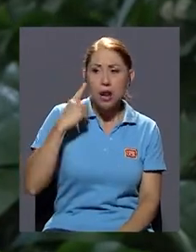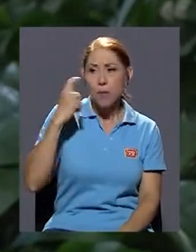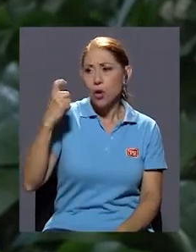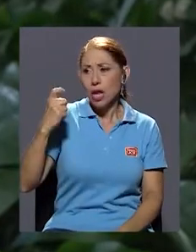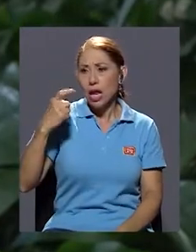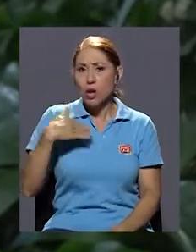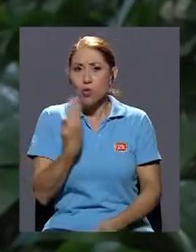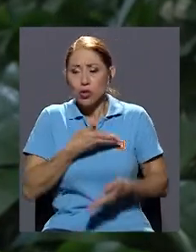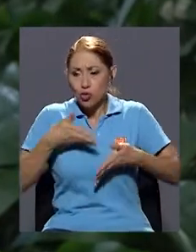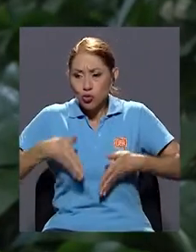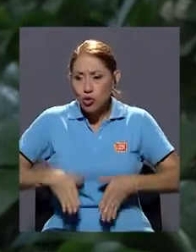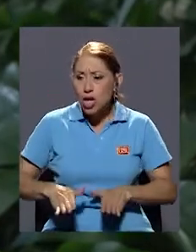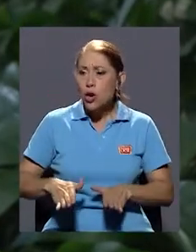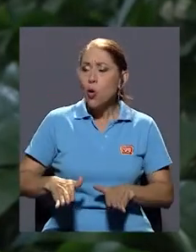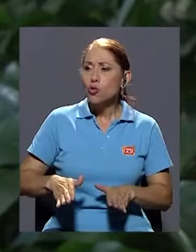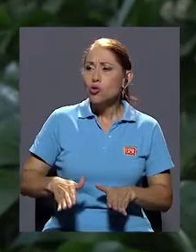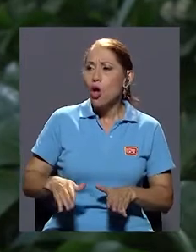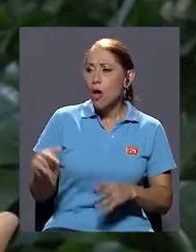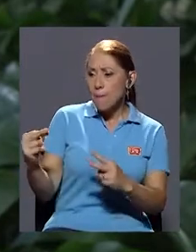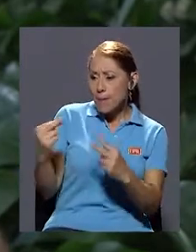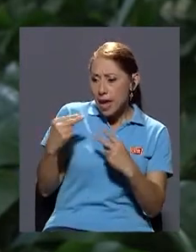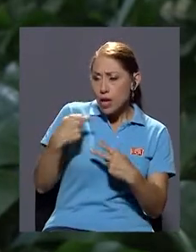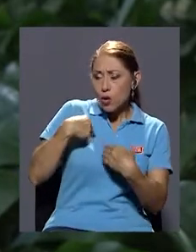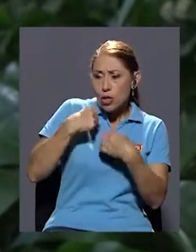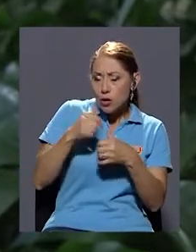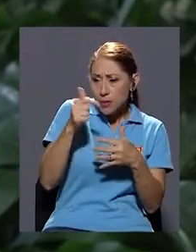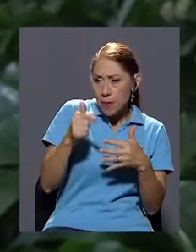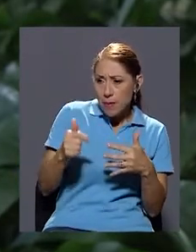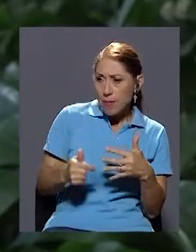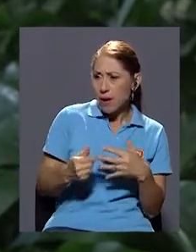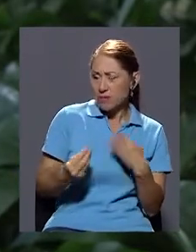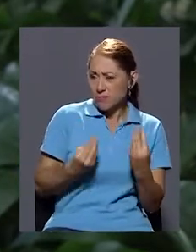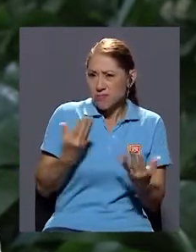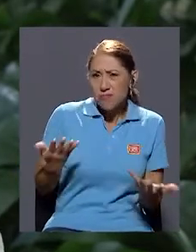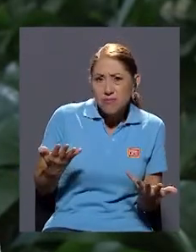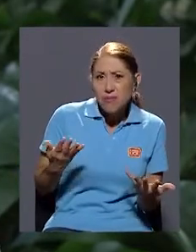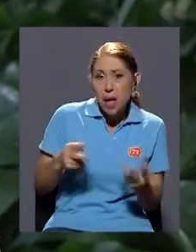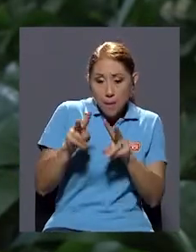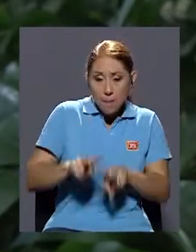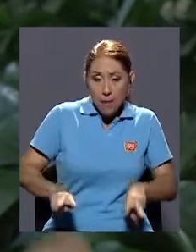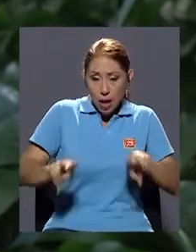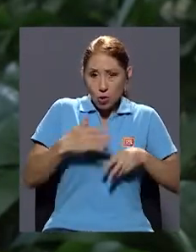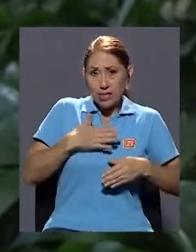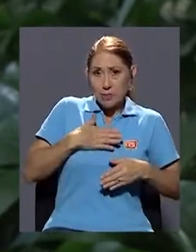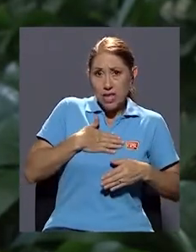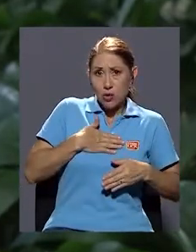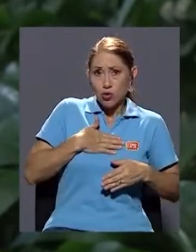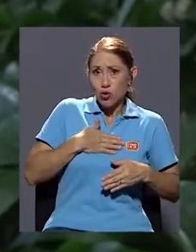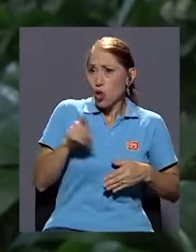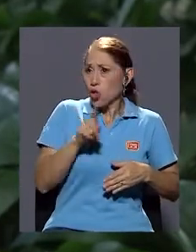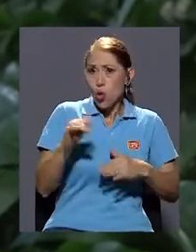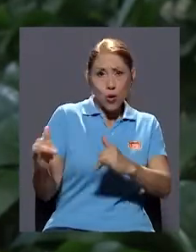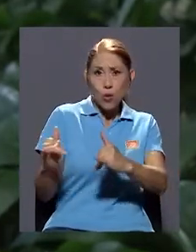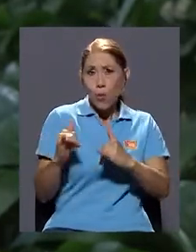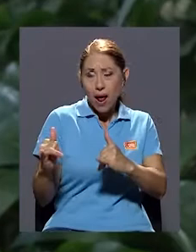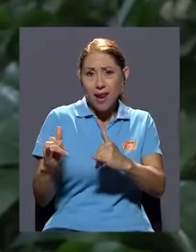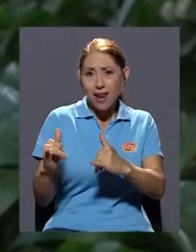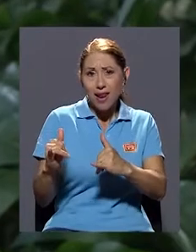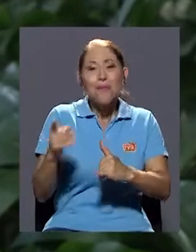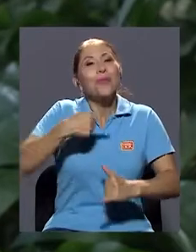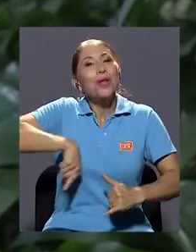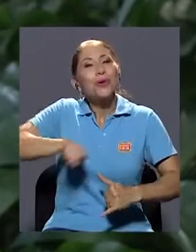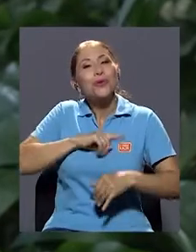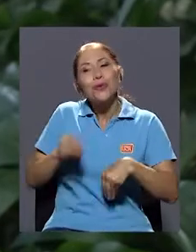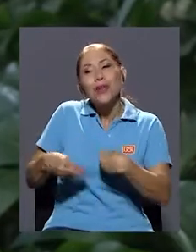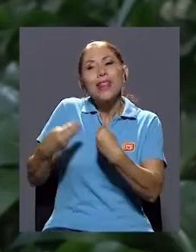resentidos porque nuestros hijos no han valorado lo que hemos hecho y no tienen nuestros mismos valores, pero porque paradójicamente nosotros les dimos otros. Entonces no hay que